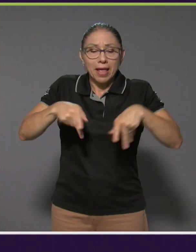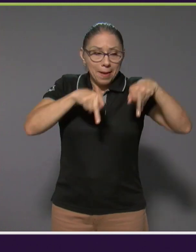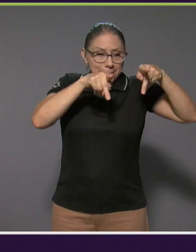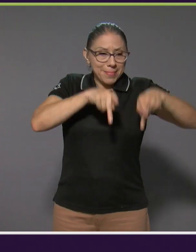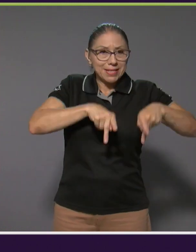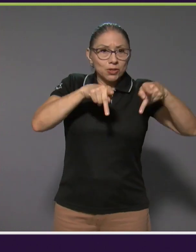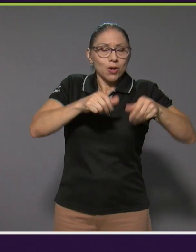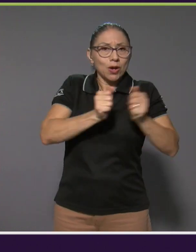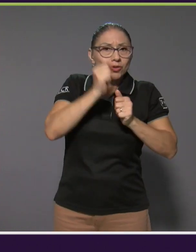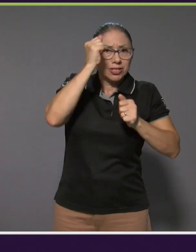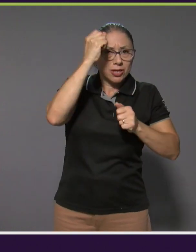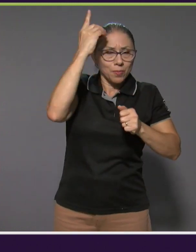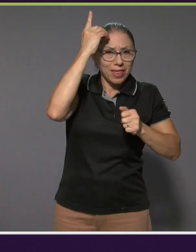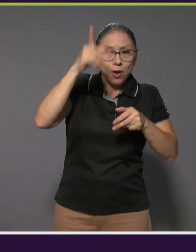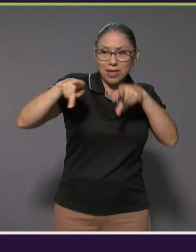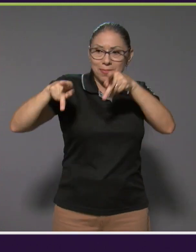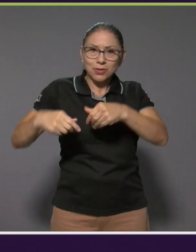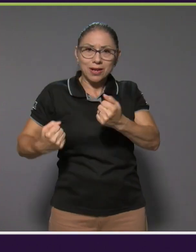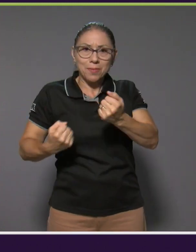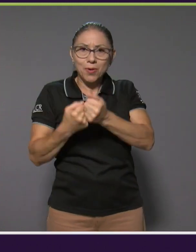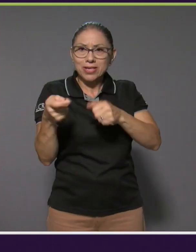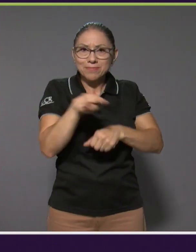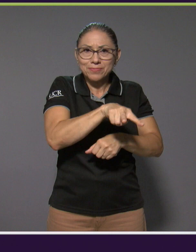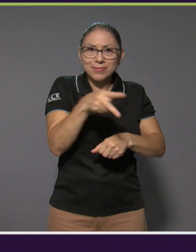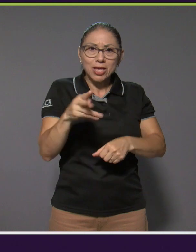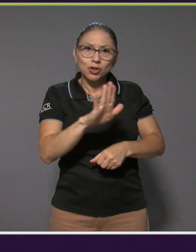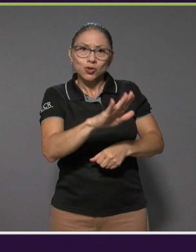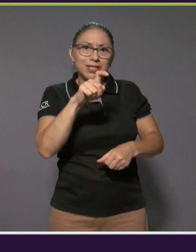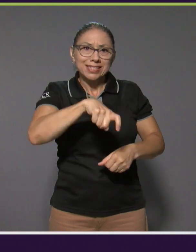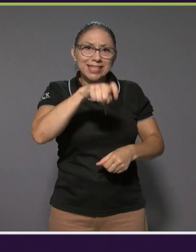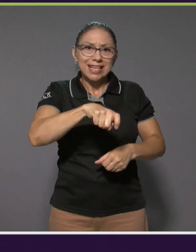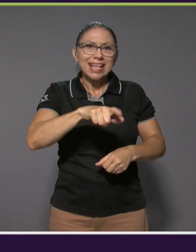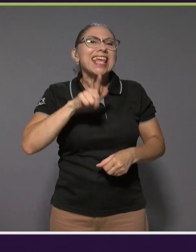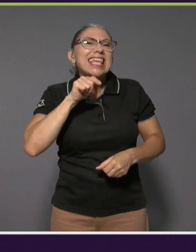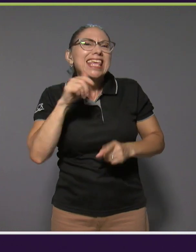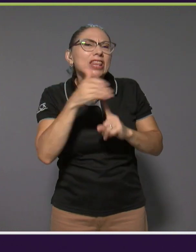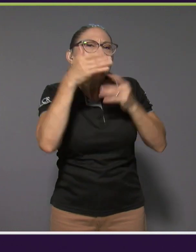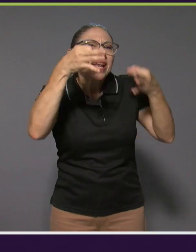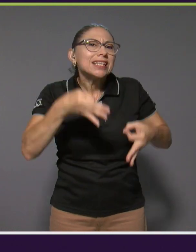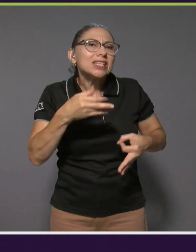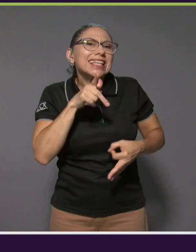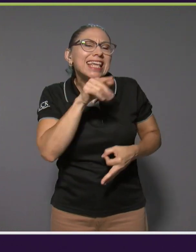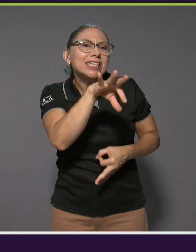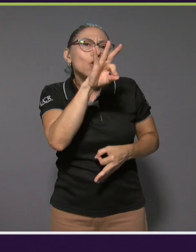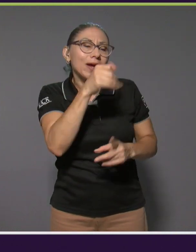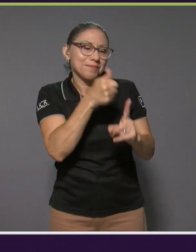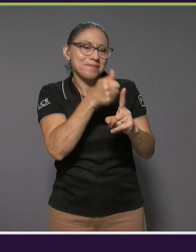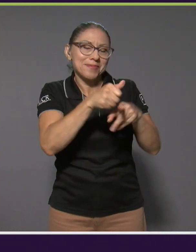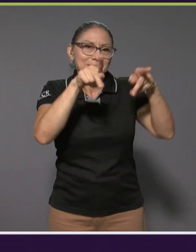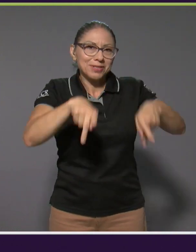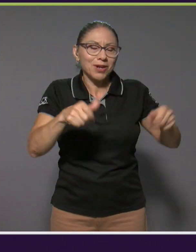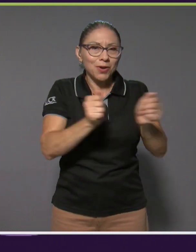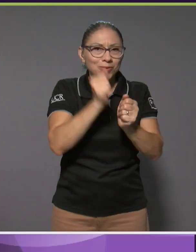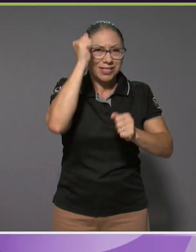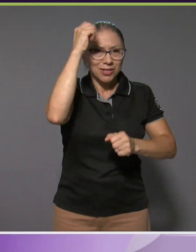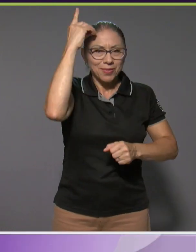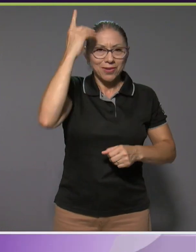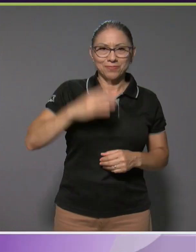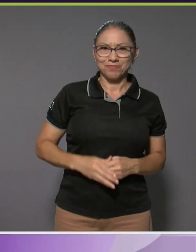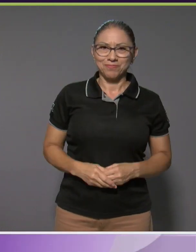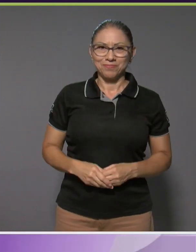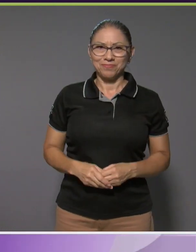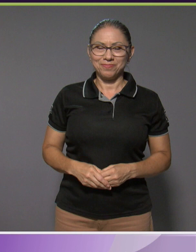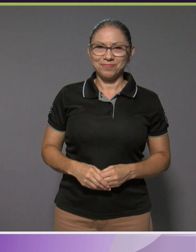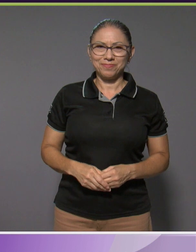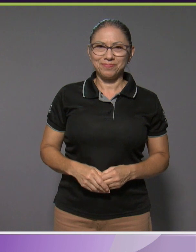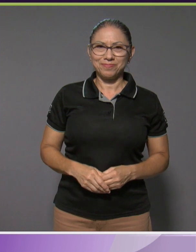necesidades de esa persona. Pero quien toma las decisiones, quien hace las escogencias, es la persona con síndrome de Down. Expedición 21